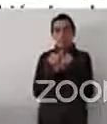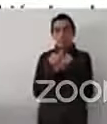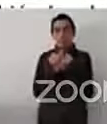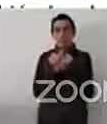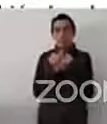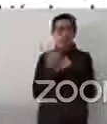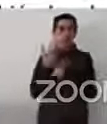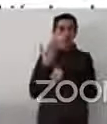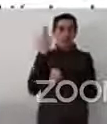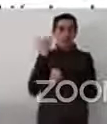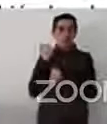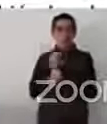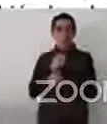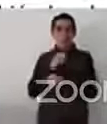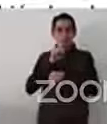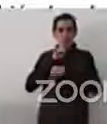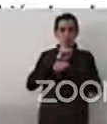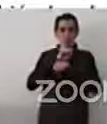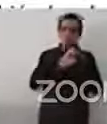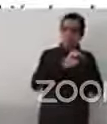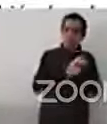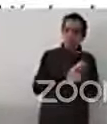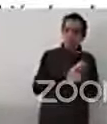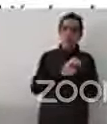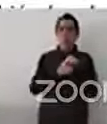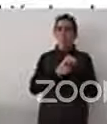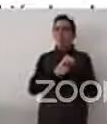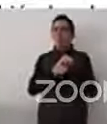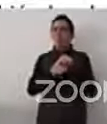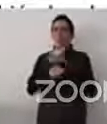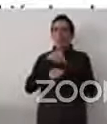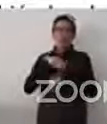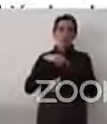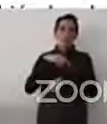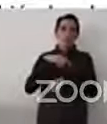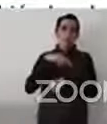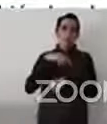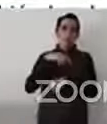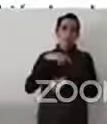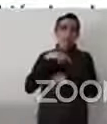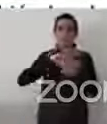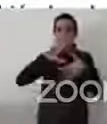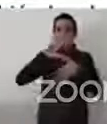la esclavización y la denegación de sus derechos por el tema de racismo y discriminación.